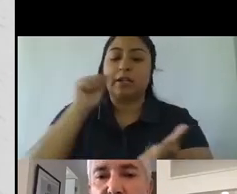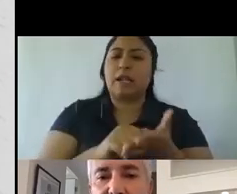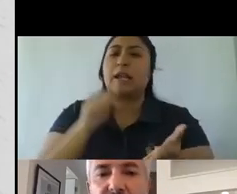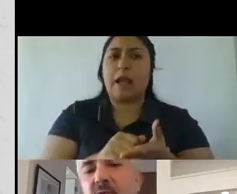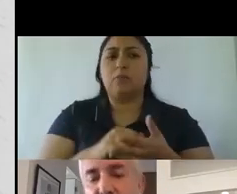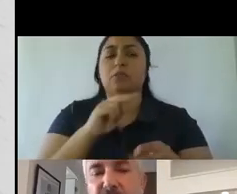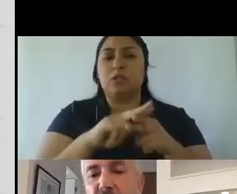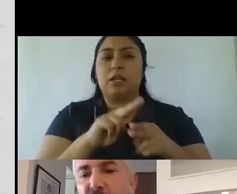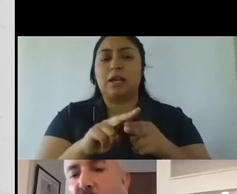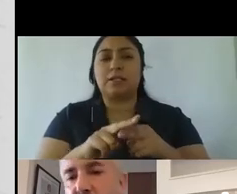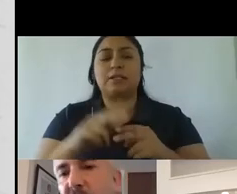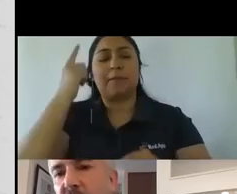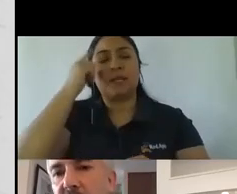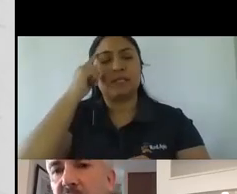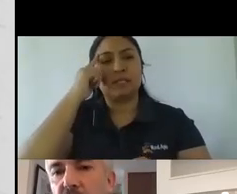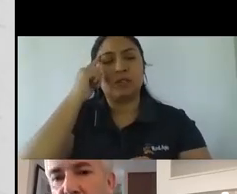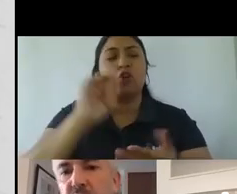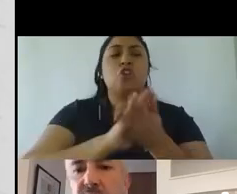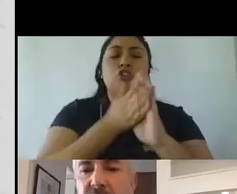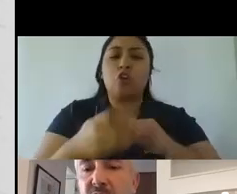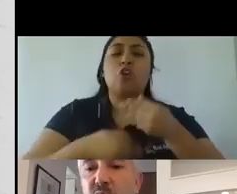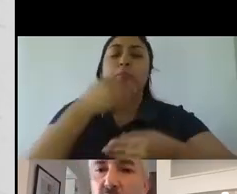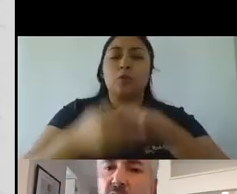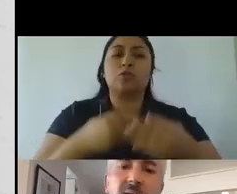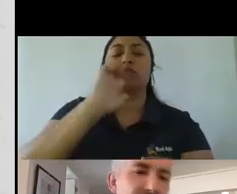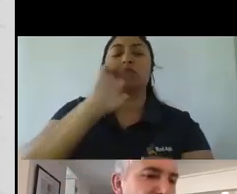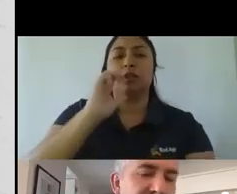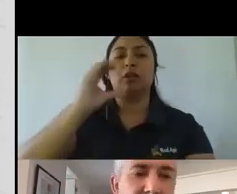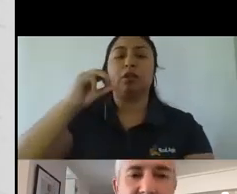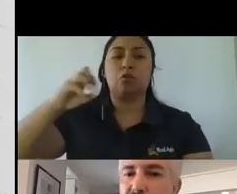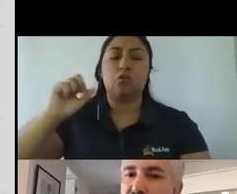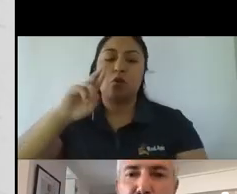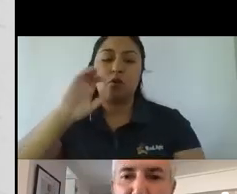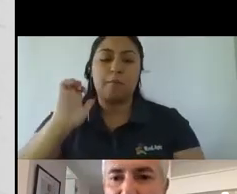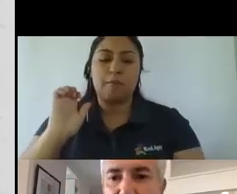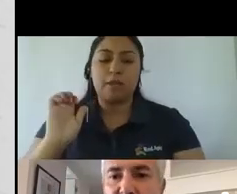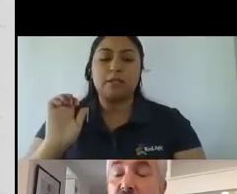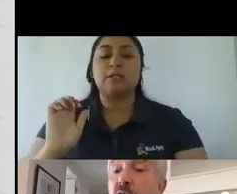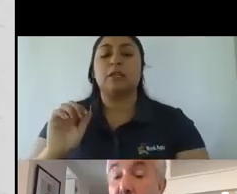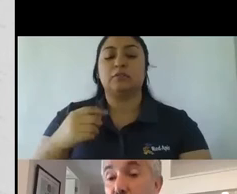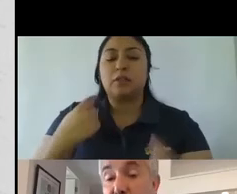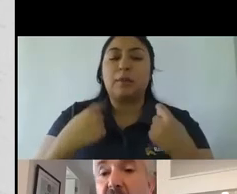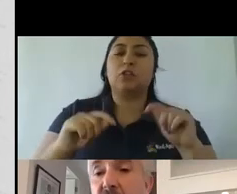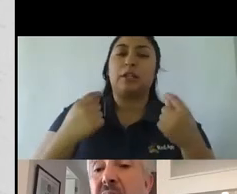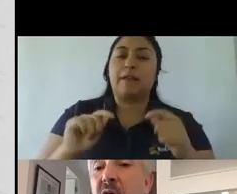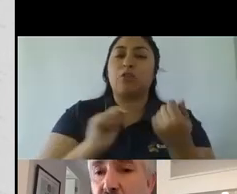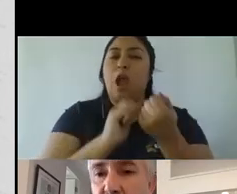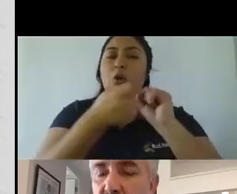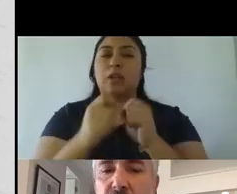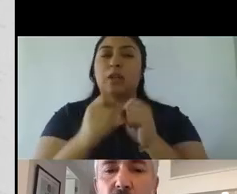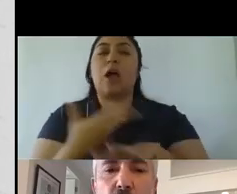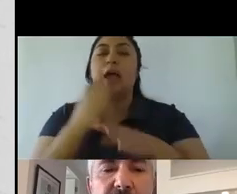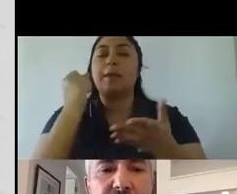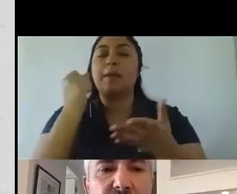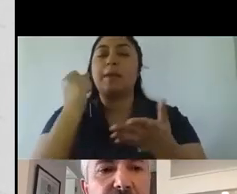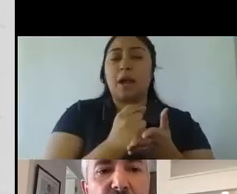de e-commerce ha sido medio como vamos a tratar de ajustarnos vamos tratar de hacerlo mejor hay marcas que lo hicieron muy mal al principio incluso hay marcas que pidieron perdón